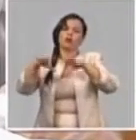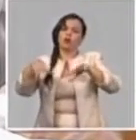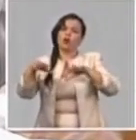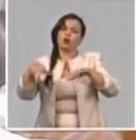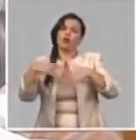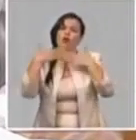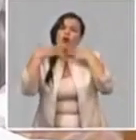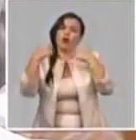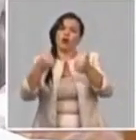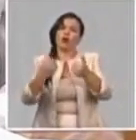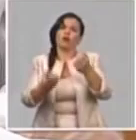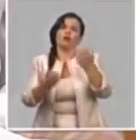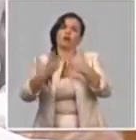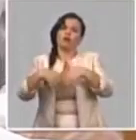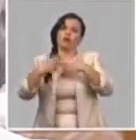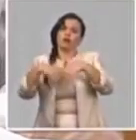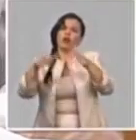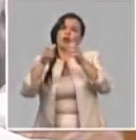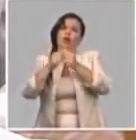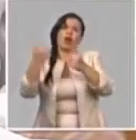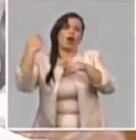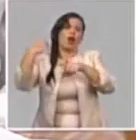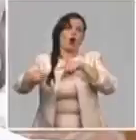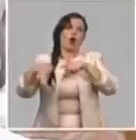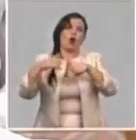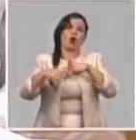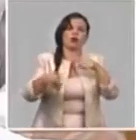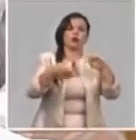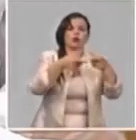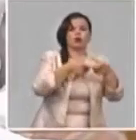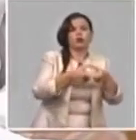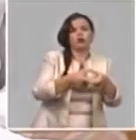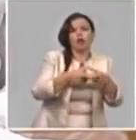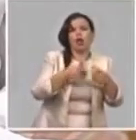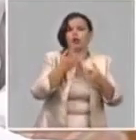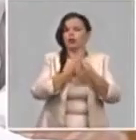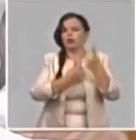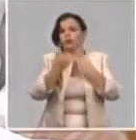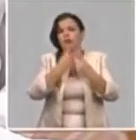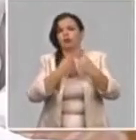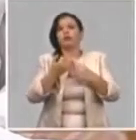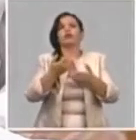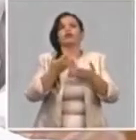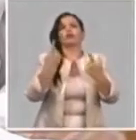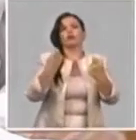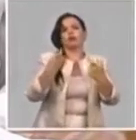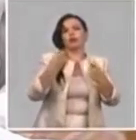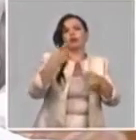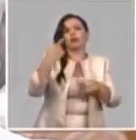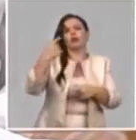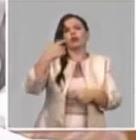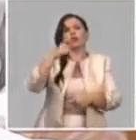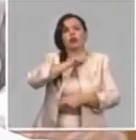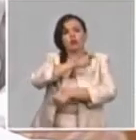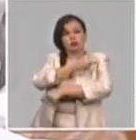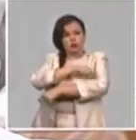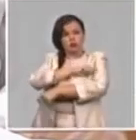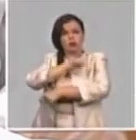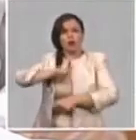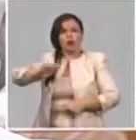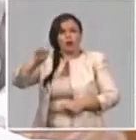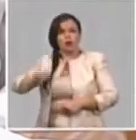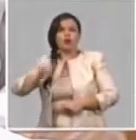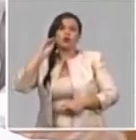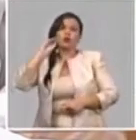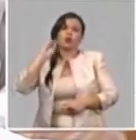pan y otros derivados de la harina que son de tanta aceptación para nuestro pueblo. Aún muy lejos de satisfacer la demanda de nuestro pueblo, también tenemos